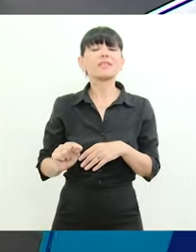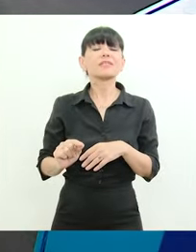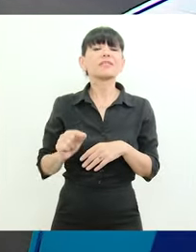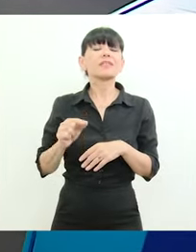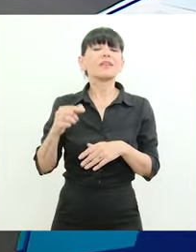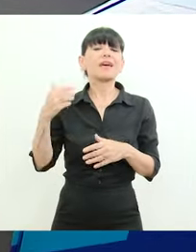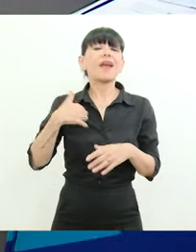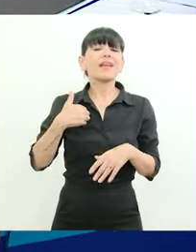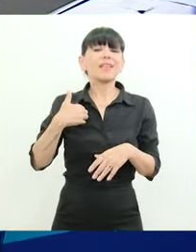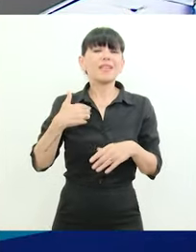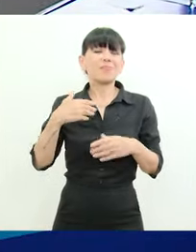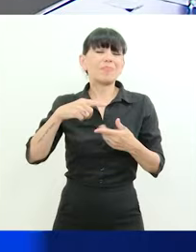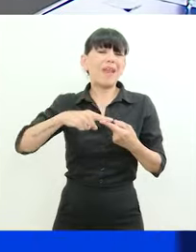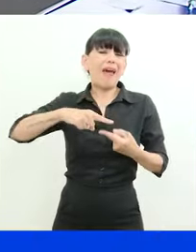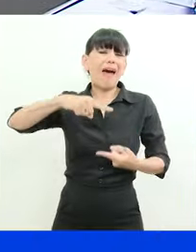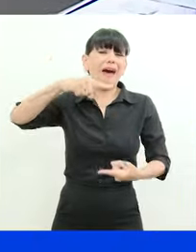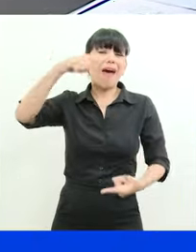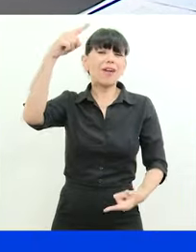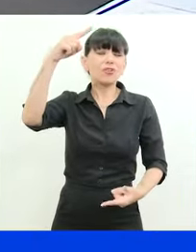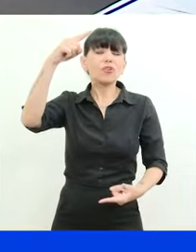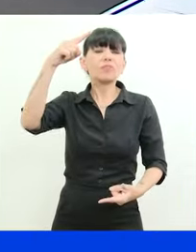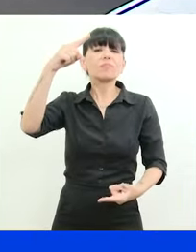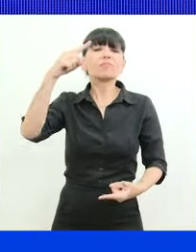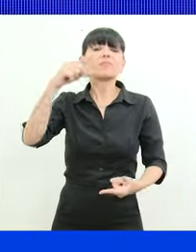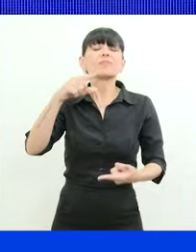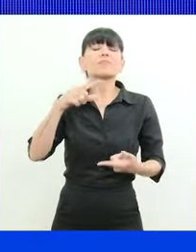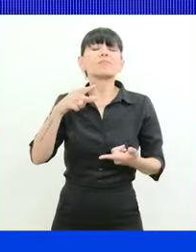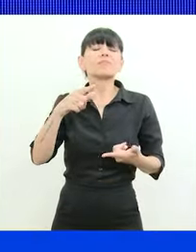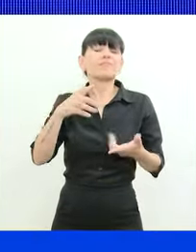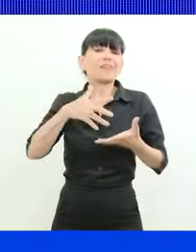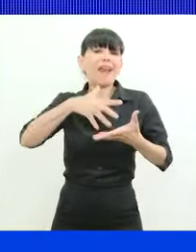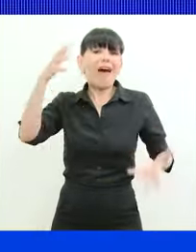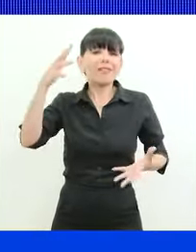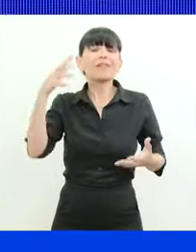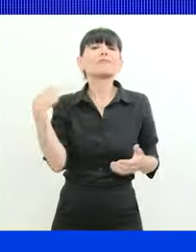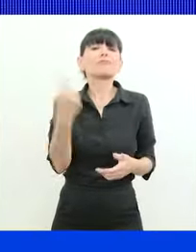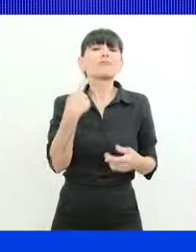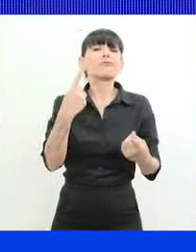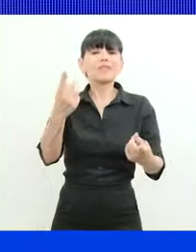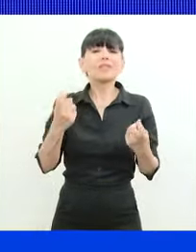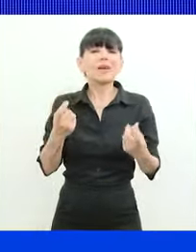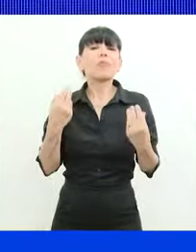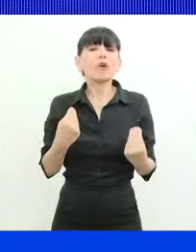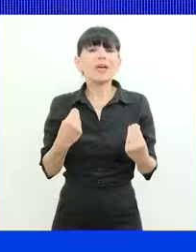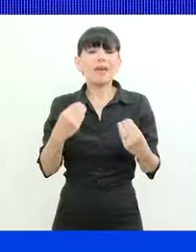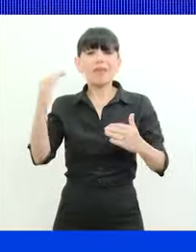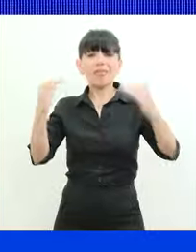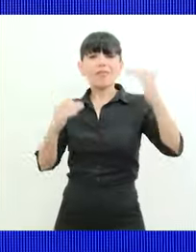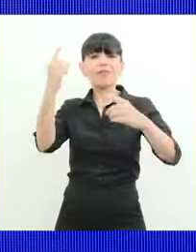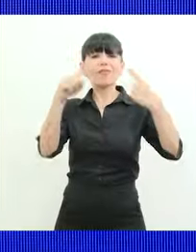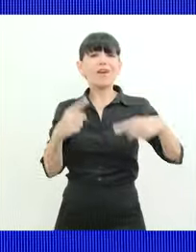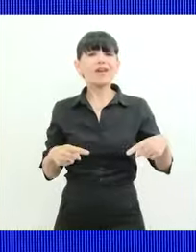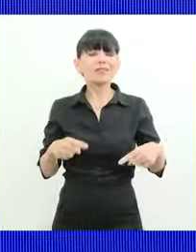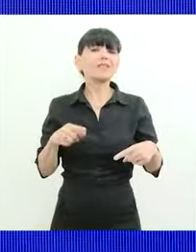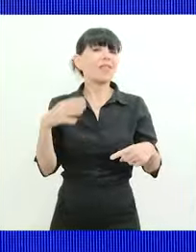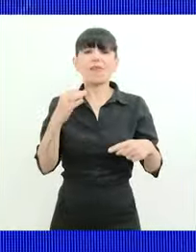nuestra extensión, el octavo país en territorio del mundo, nuestra necesidad de corregir asimetrías, de mirar realidades